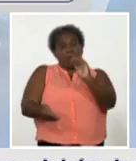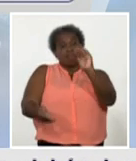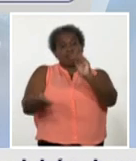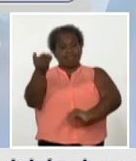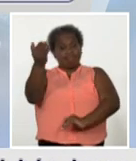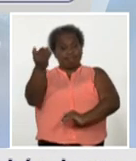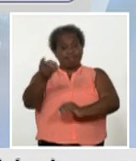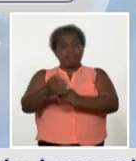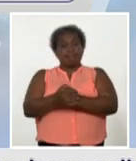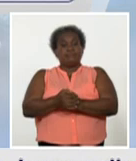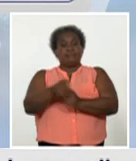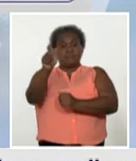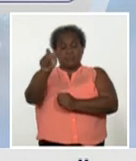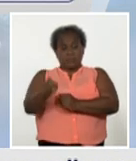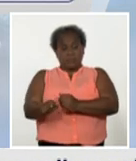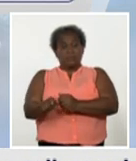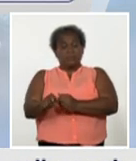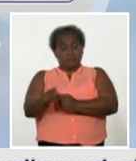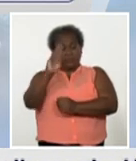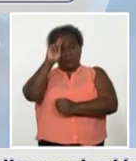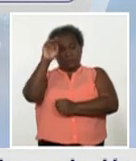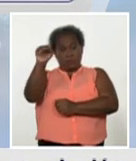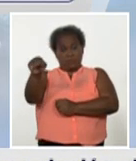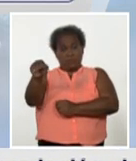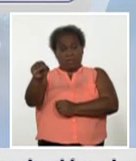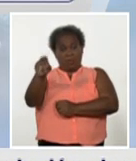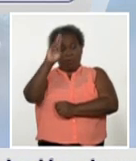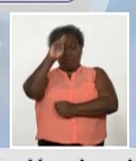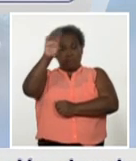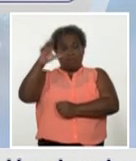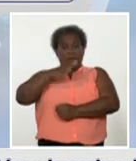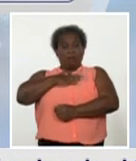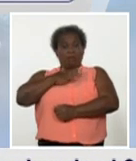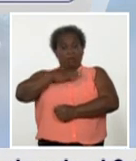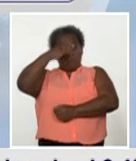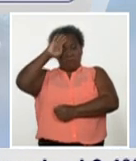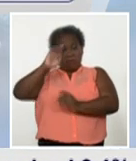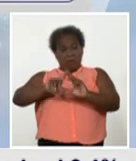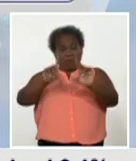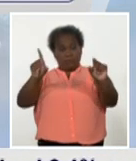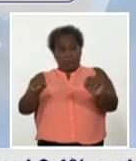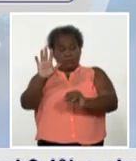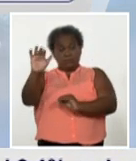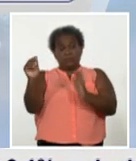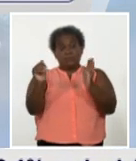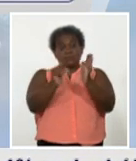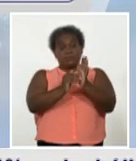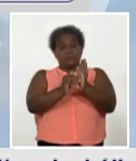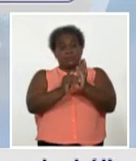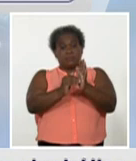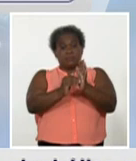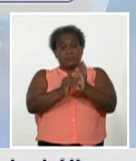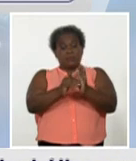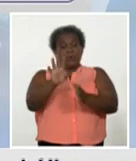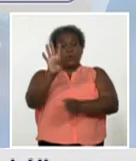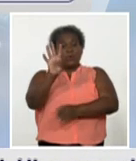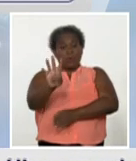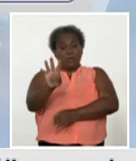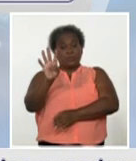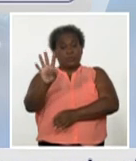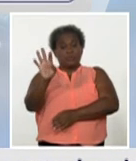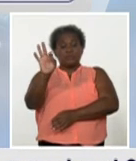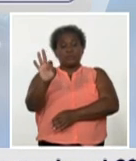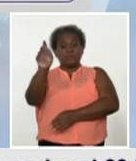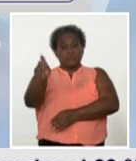de pacientes que están ingresados en nuestros hospitales. Estamos hablando de 5.448.